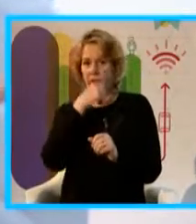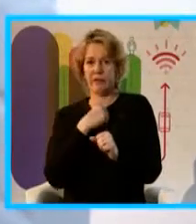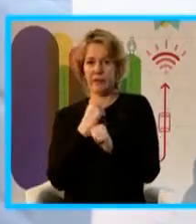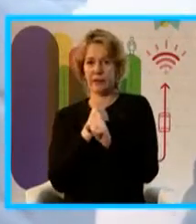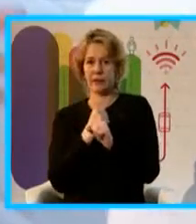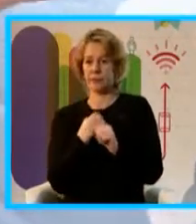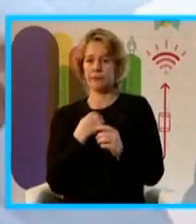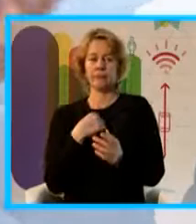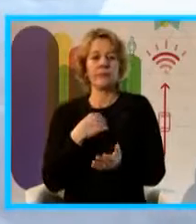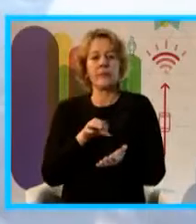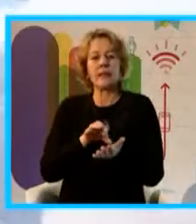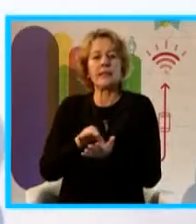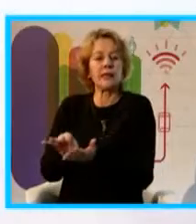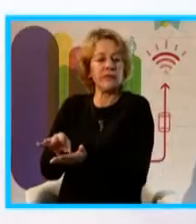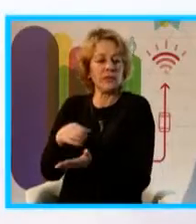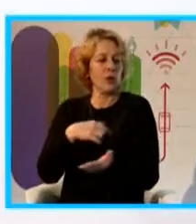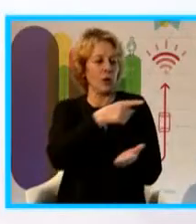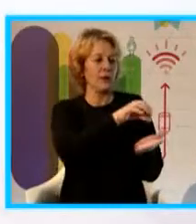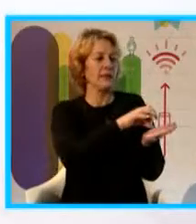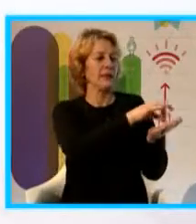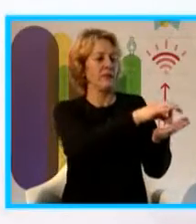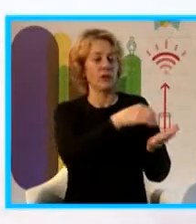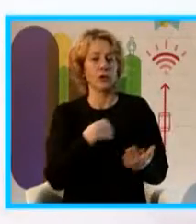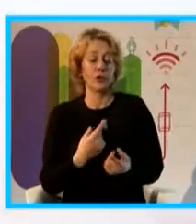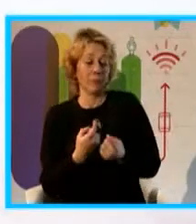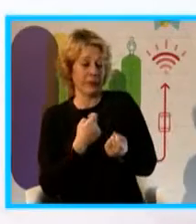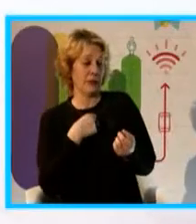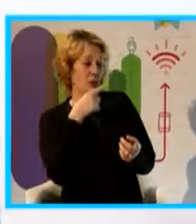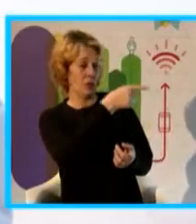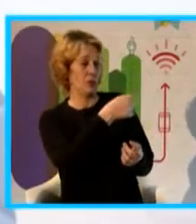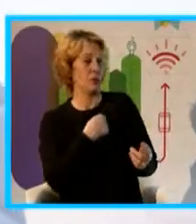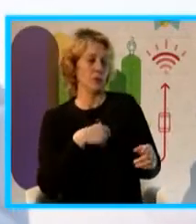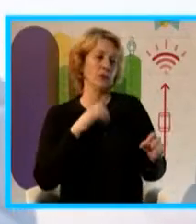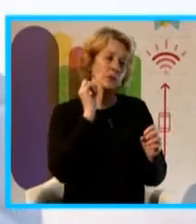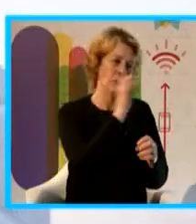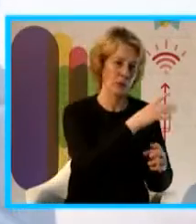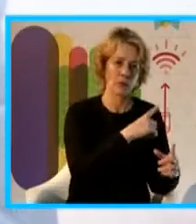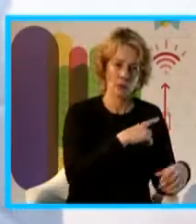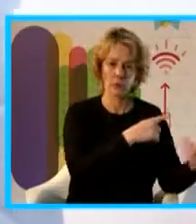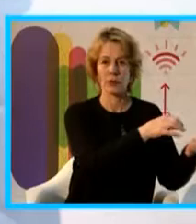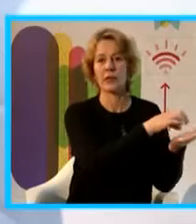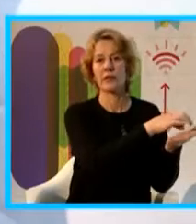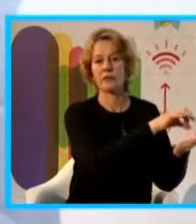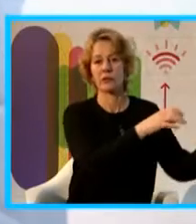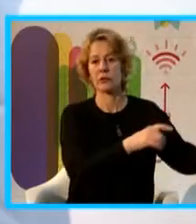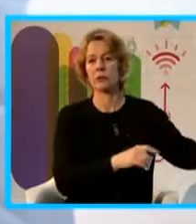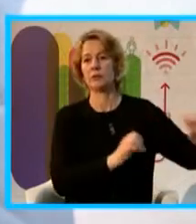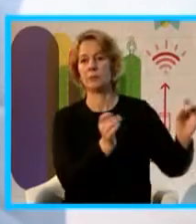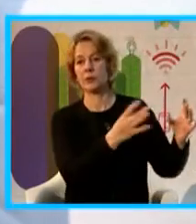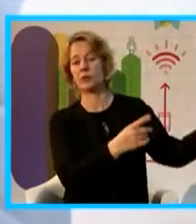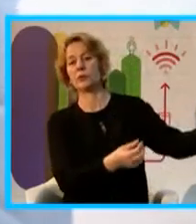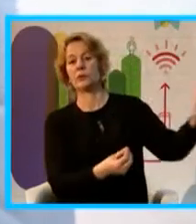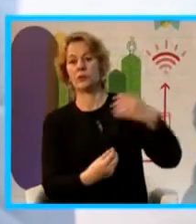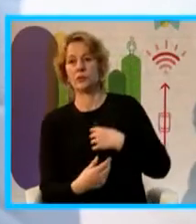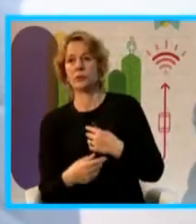servicios. Yo necesito que ustedes me hagan a mí este servicio. A partir de este proyecto nosotros por lo menos empezamos a